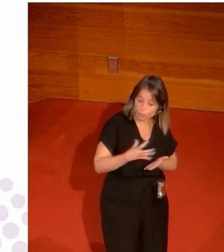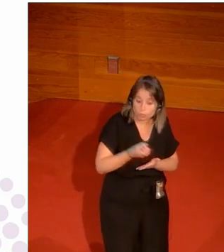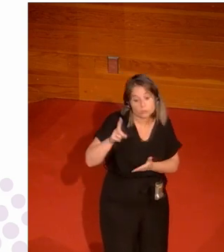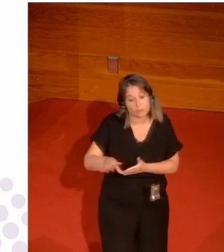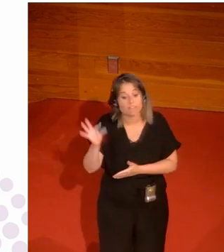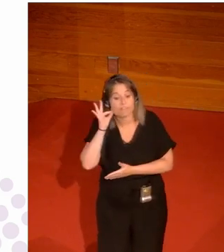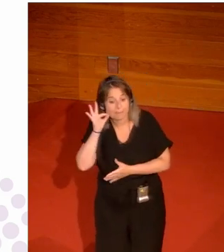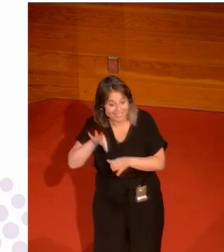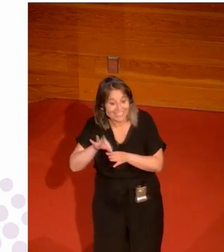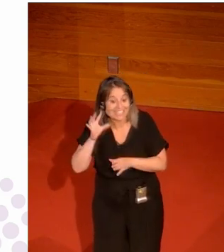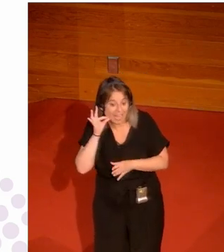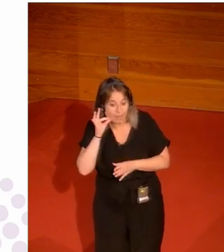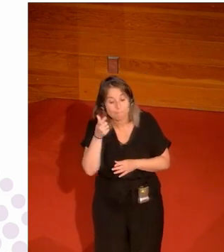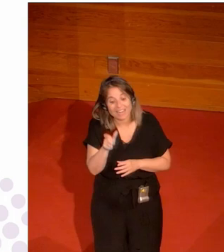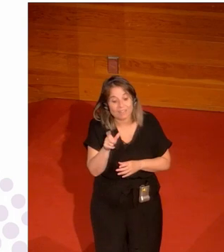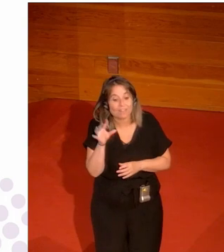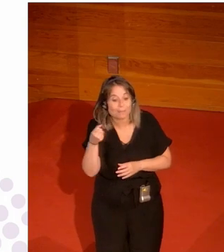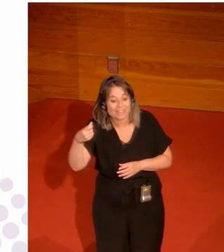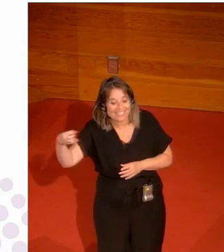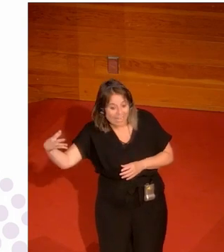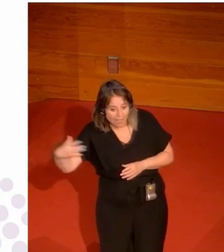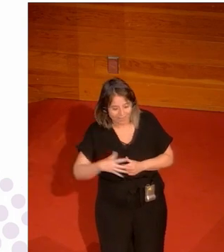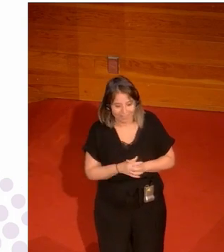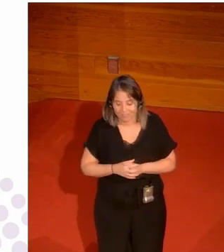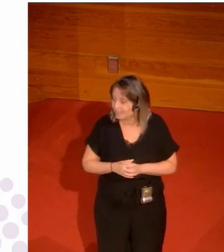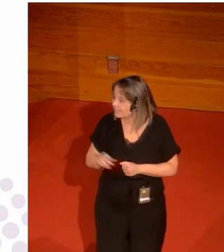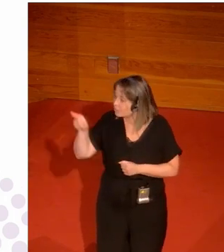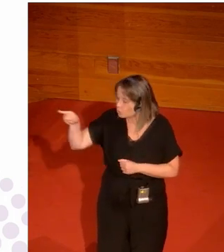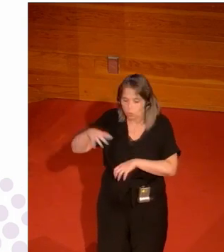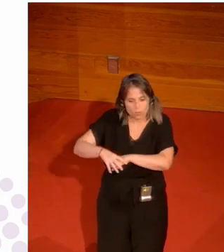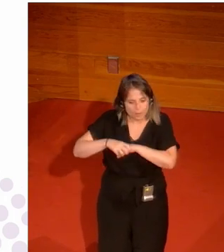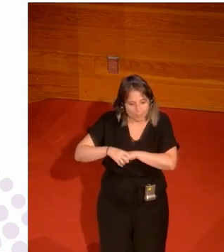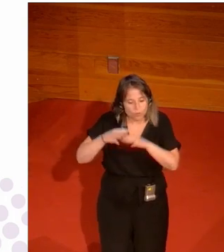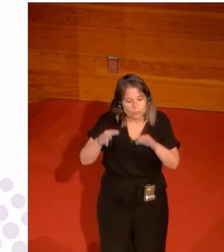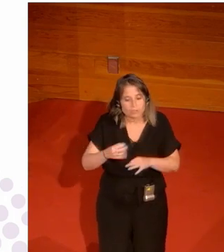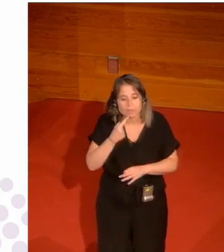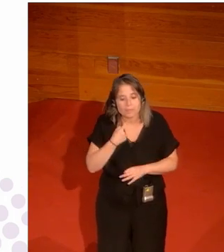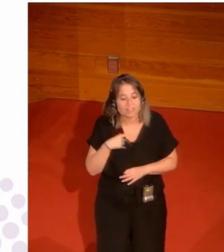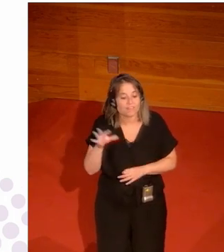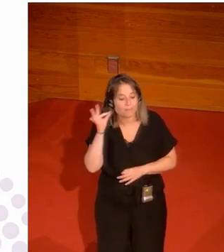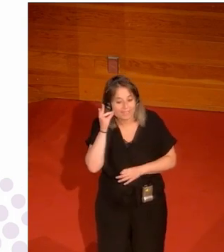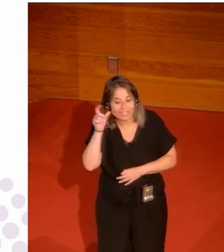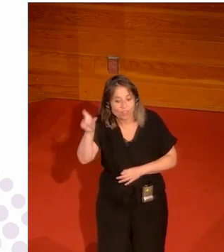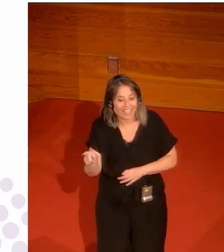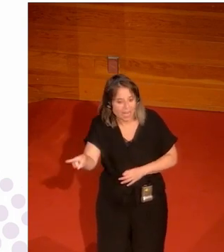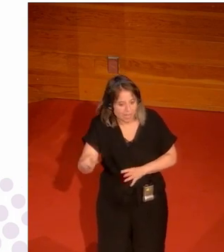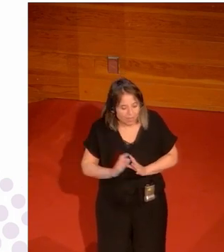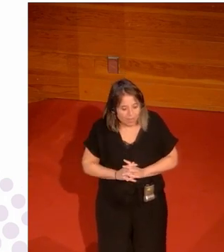el femenino y ya está ¿no? yo tengo un amigo que ahora es femenino que yo tengo un amigo que siempre me hablan femenino hablando de él